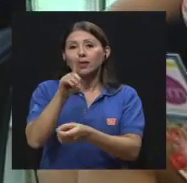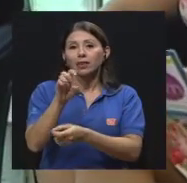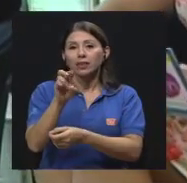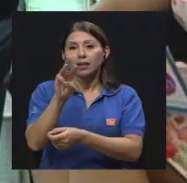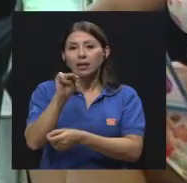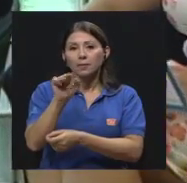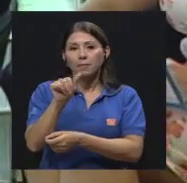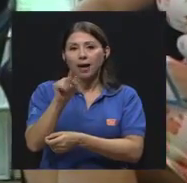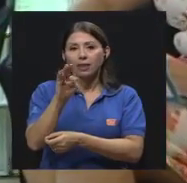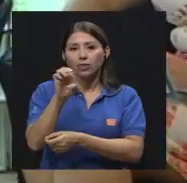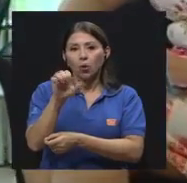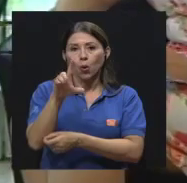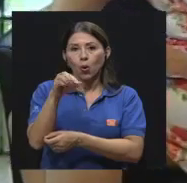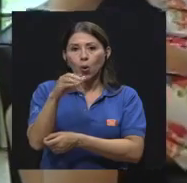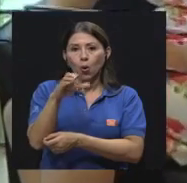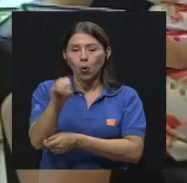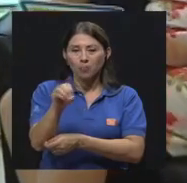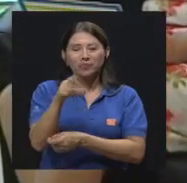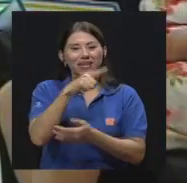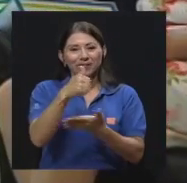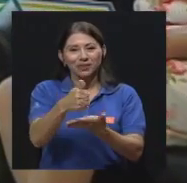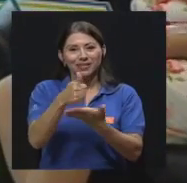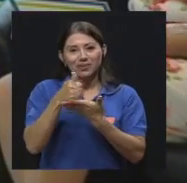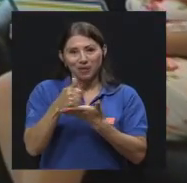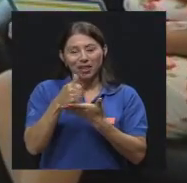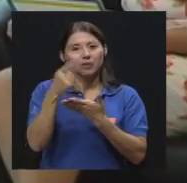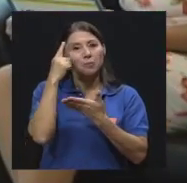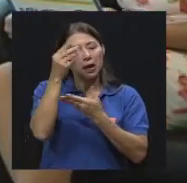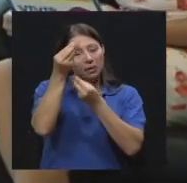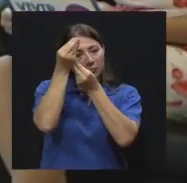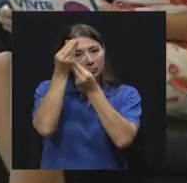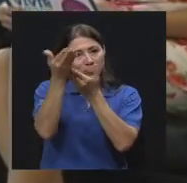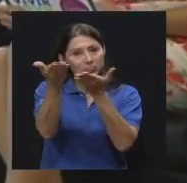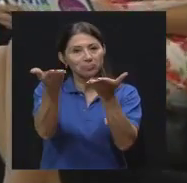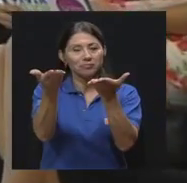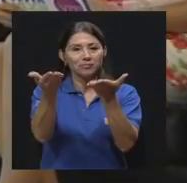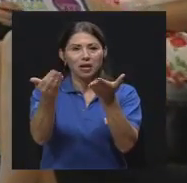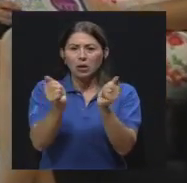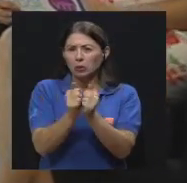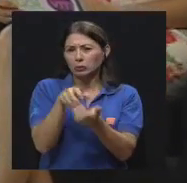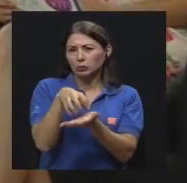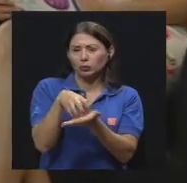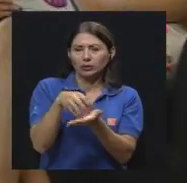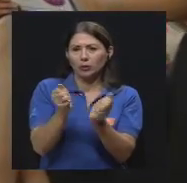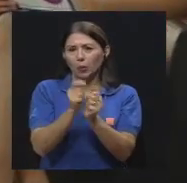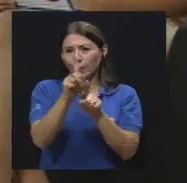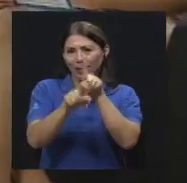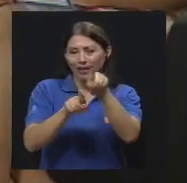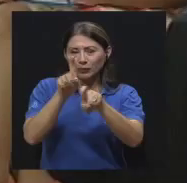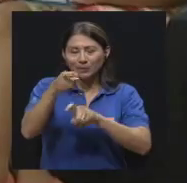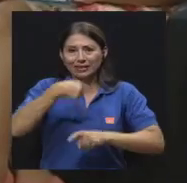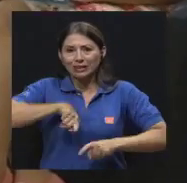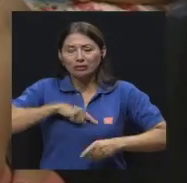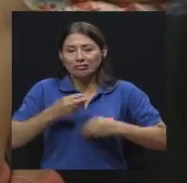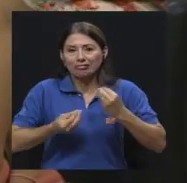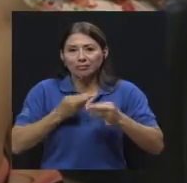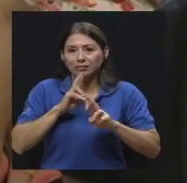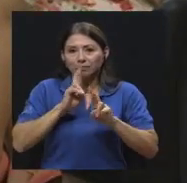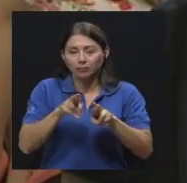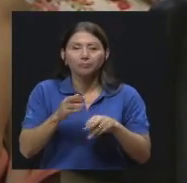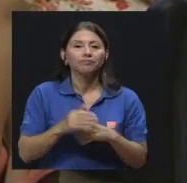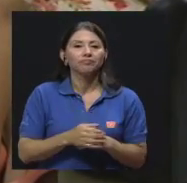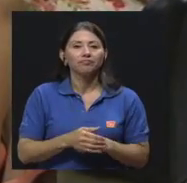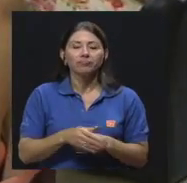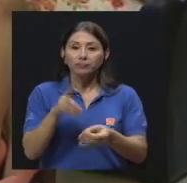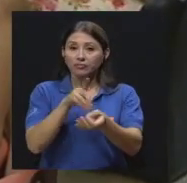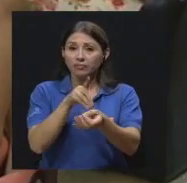ayudando con muchísimas preguntas que en el cotidiano nos resultan a veces difíciles de responder, ¿verdad? Doctor,